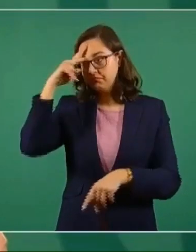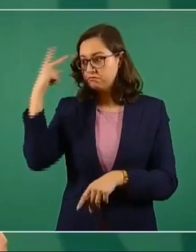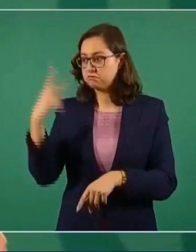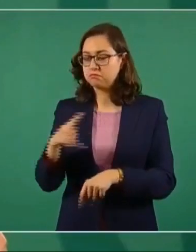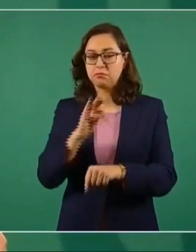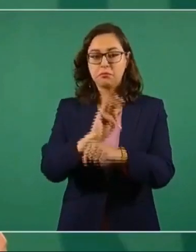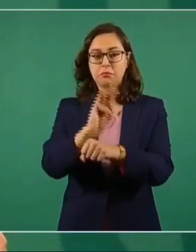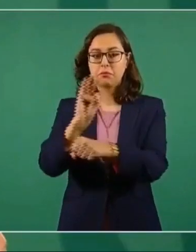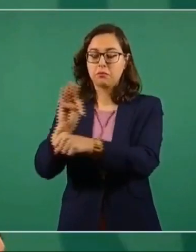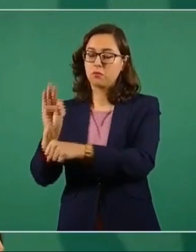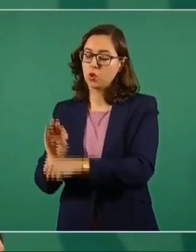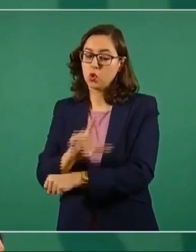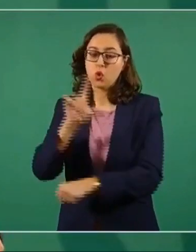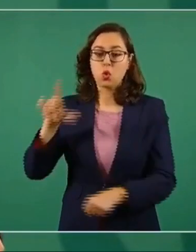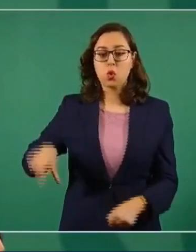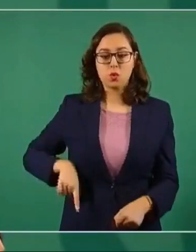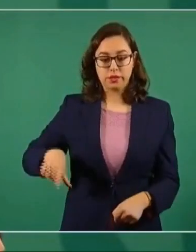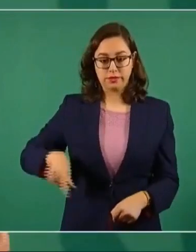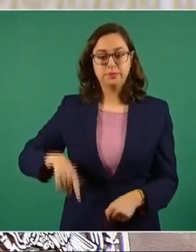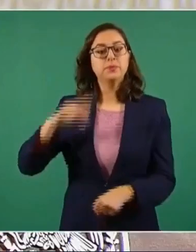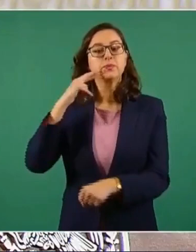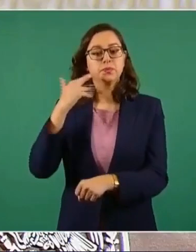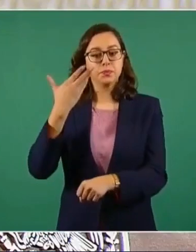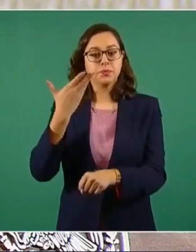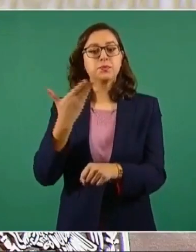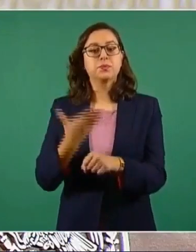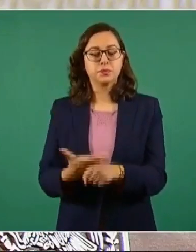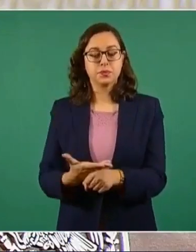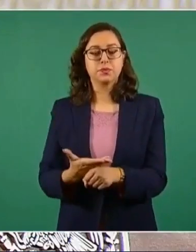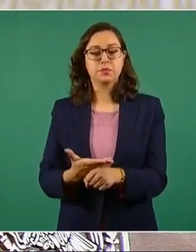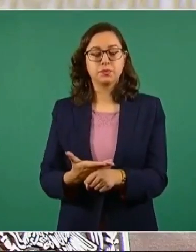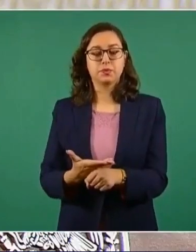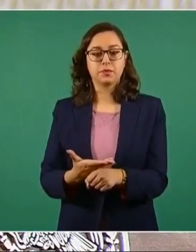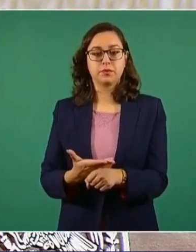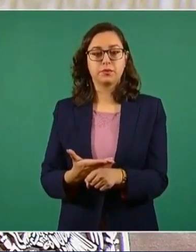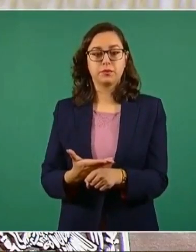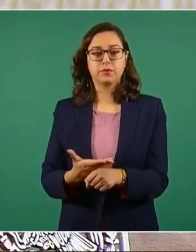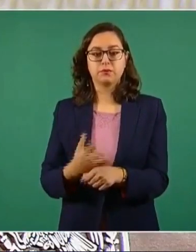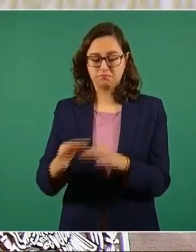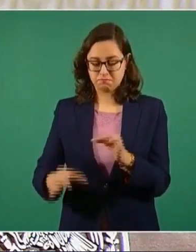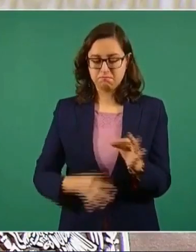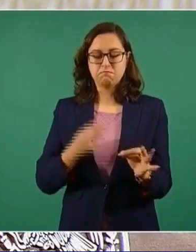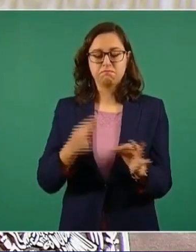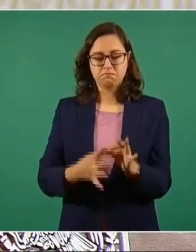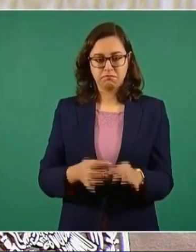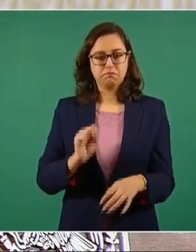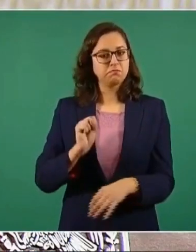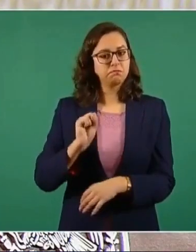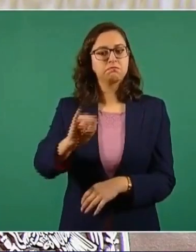Es nuestra responsabilidad y la asumimos.